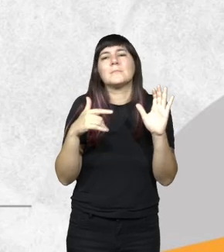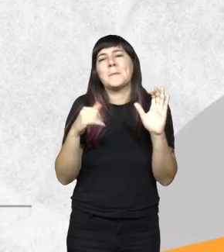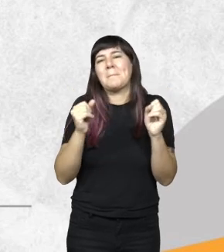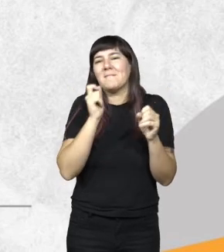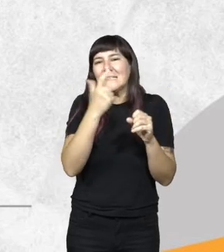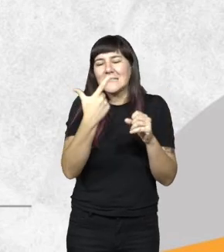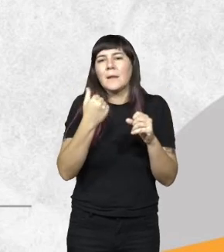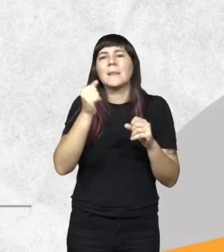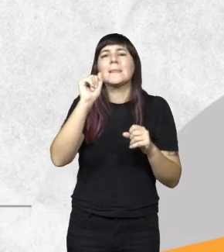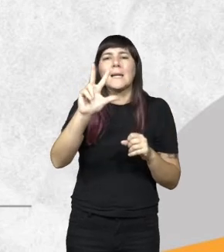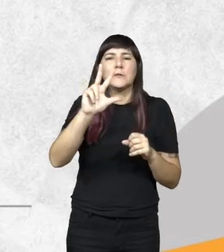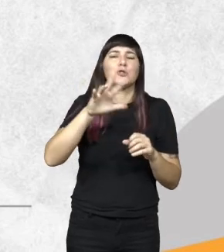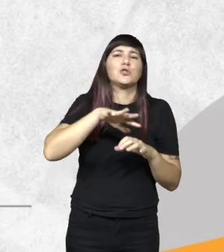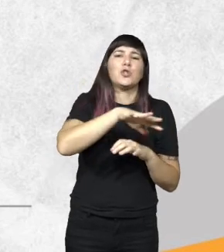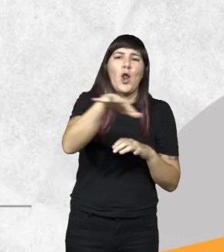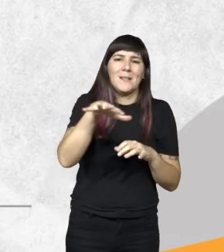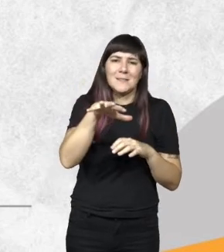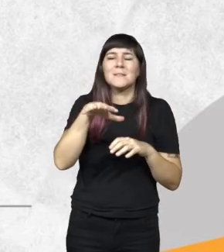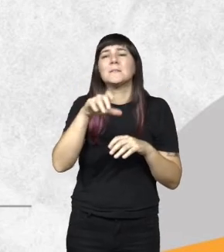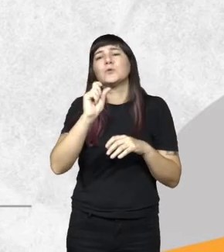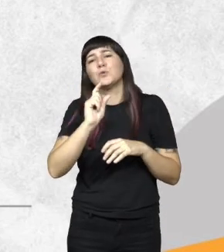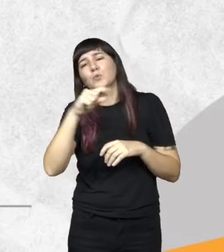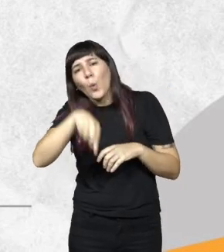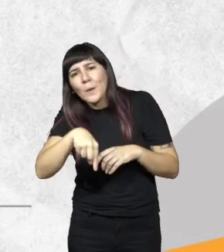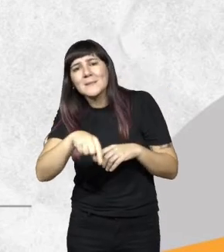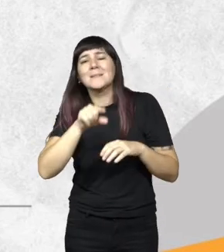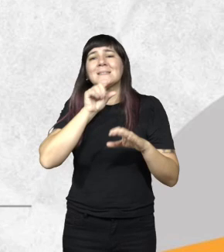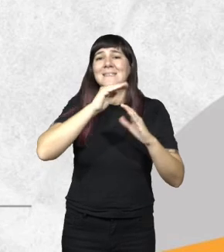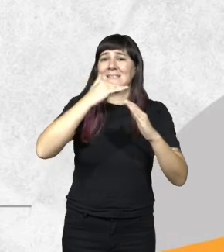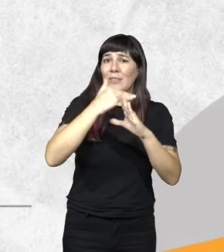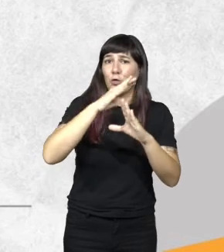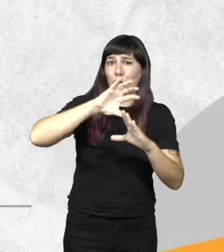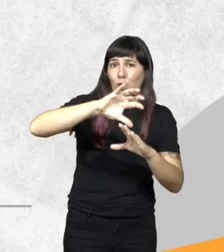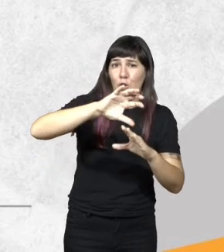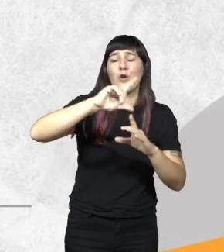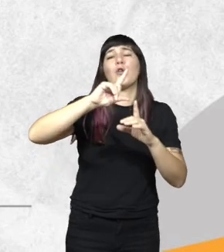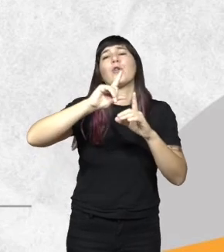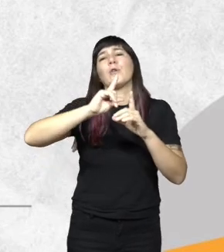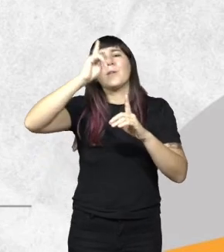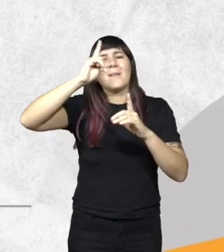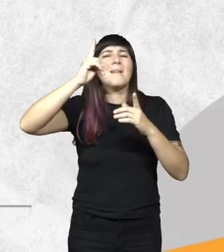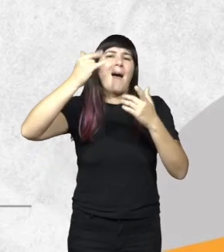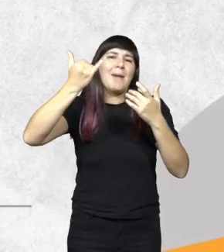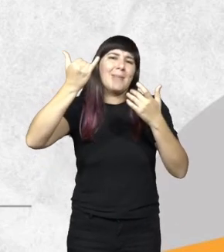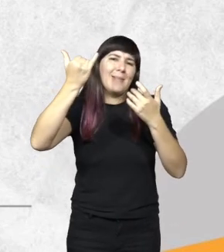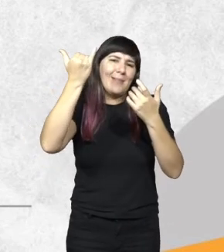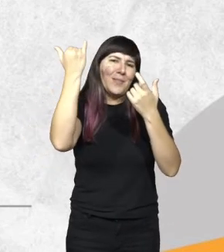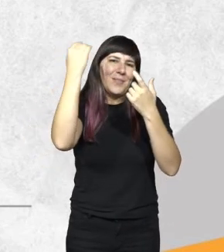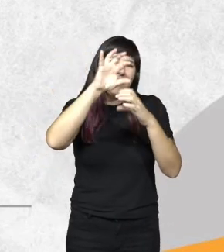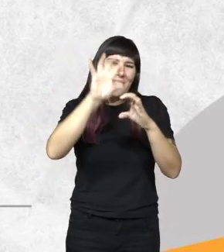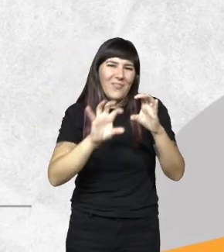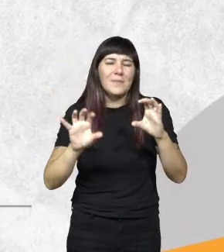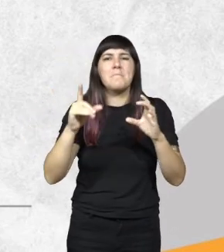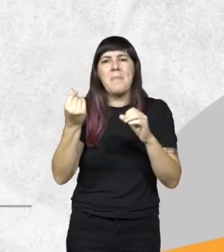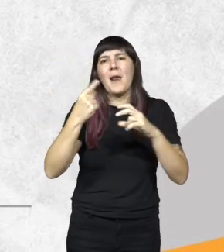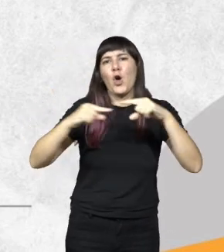zonas zona sur zona centro y zona norte con tres coordinaciones y una coordinación especial para lo que es la reserva